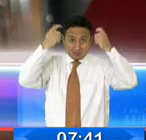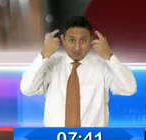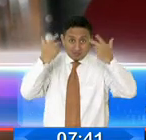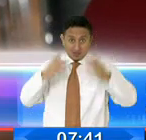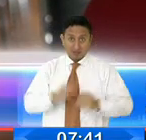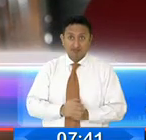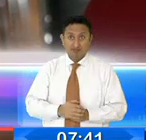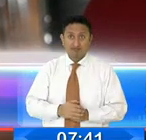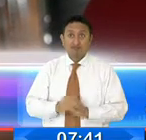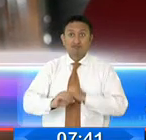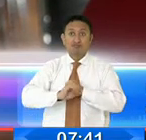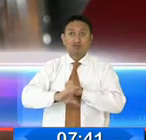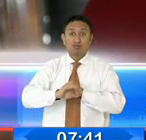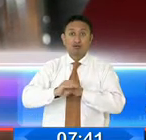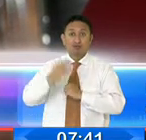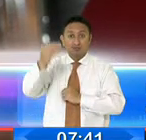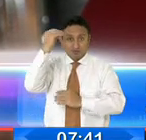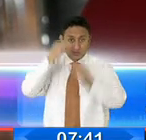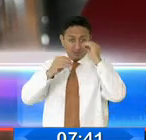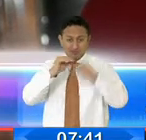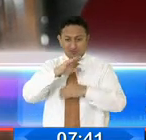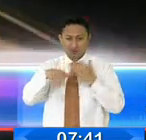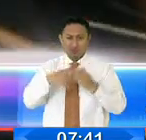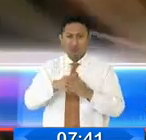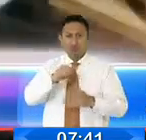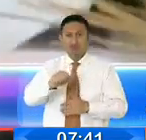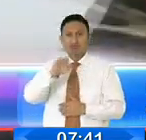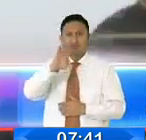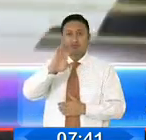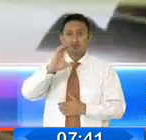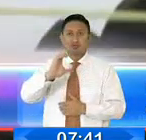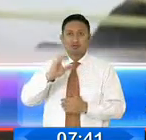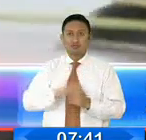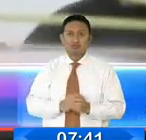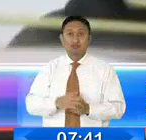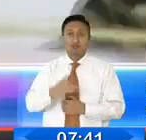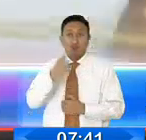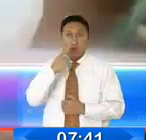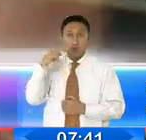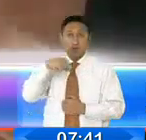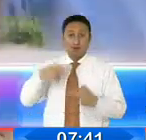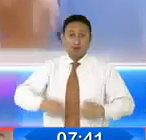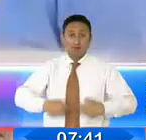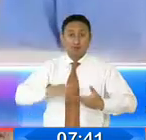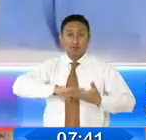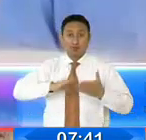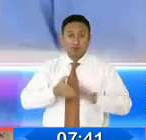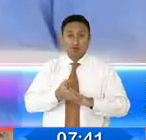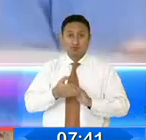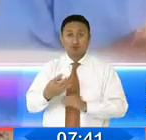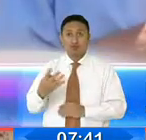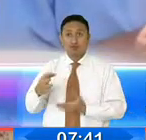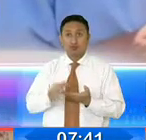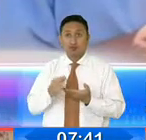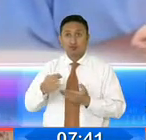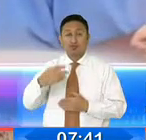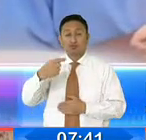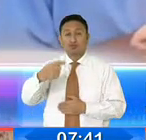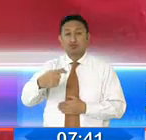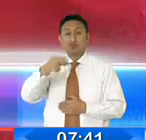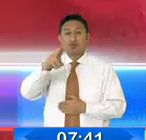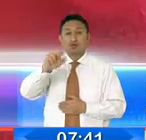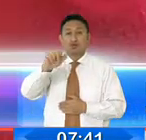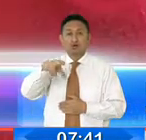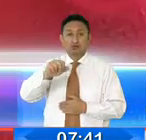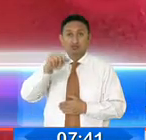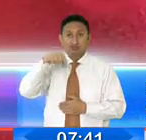gracias a la campaña de alfabetización Todos ABC. Este icónico hombre, quien reside en la comunidad Cuatro Esquinas del Cantón Guano, inició